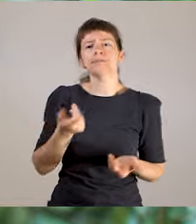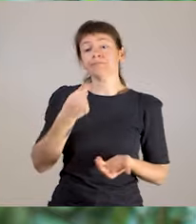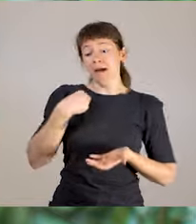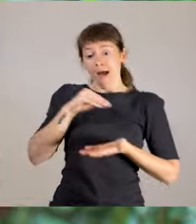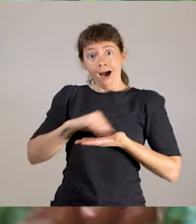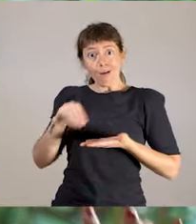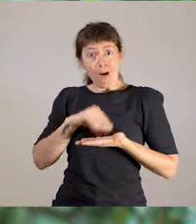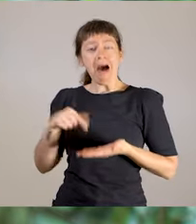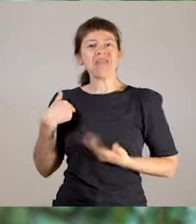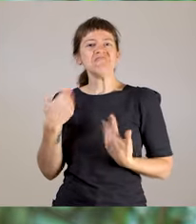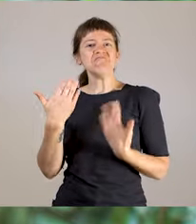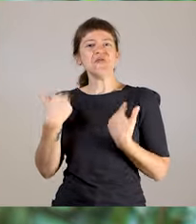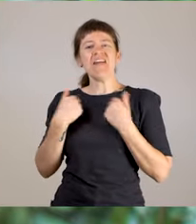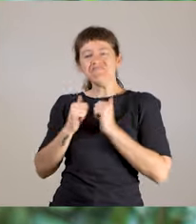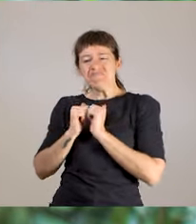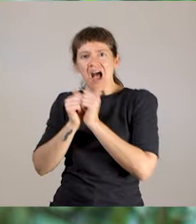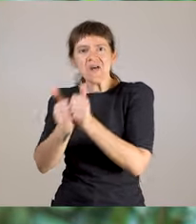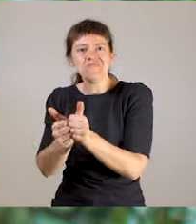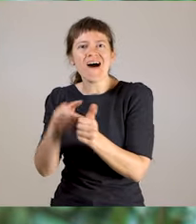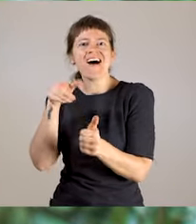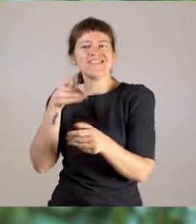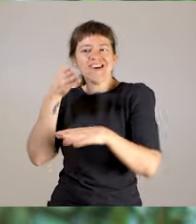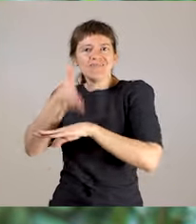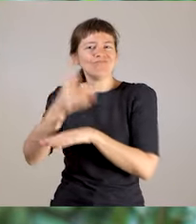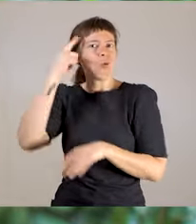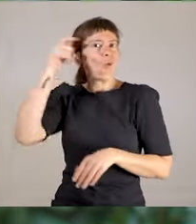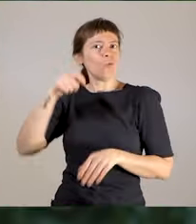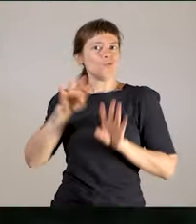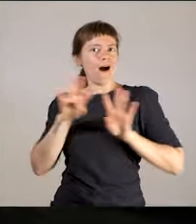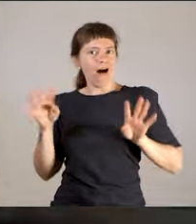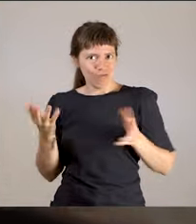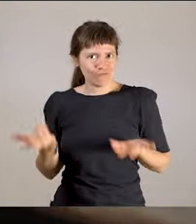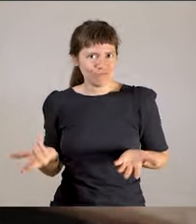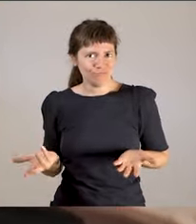juzgado, poder acompañar, poder ver qué situación.